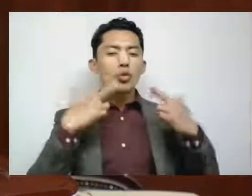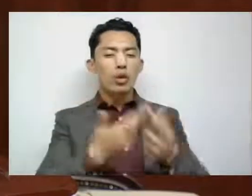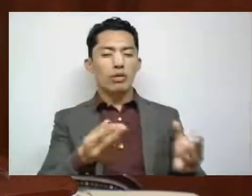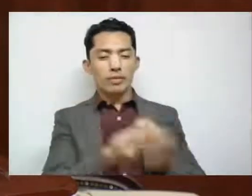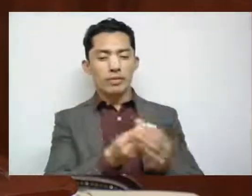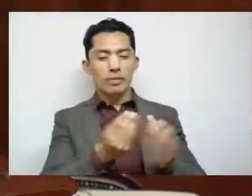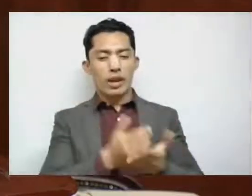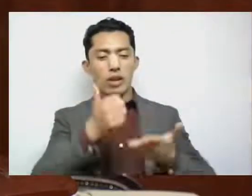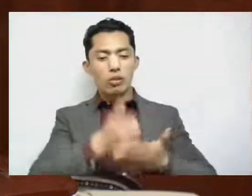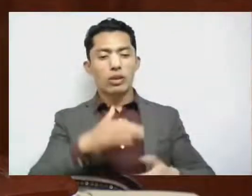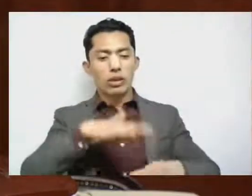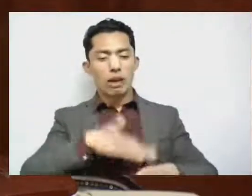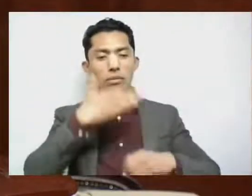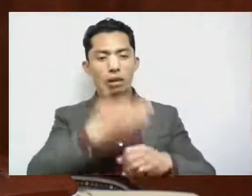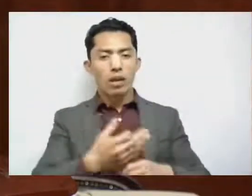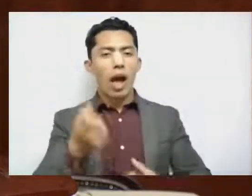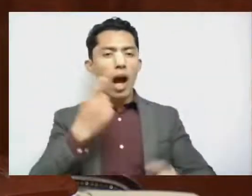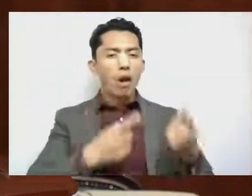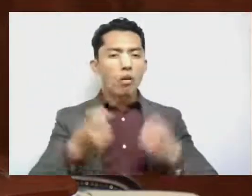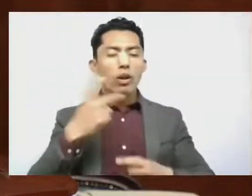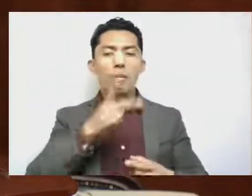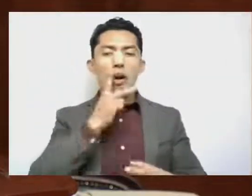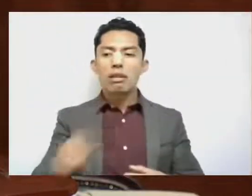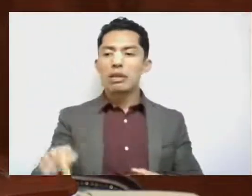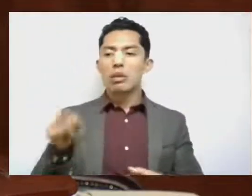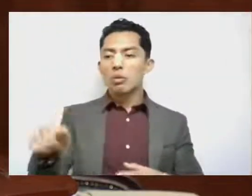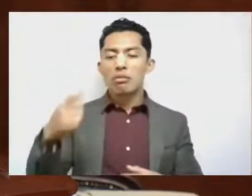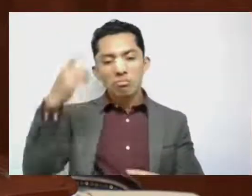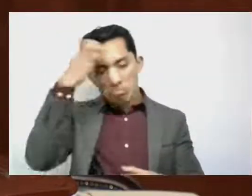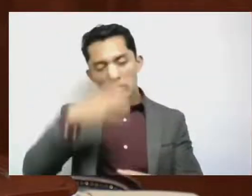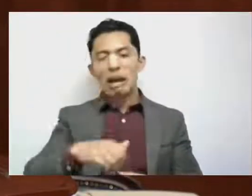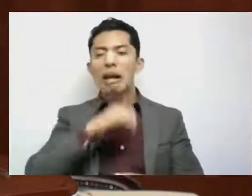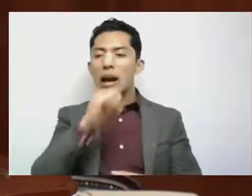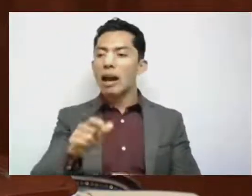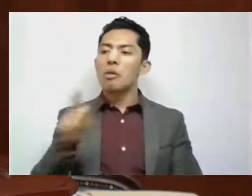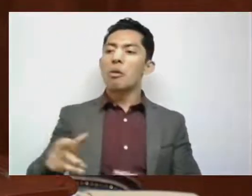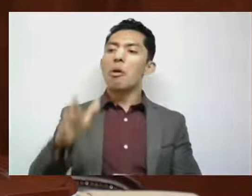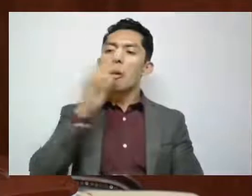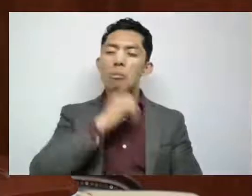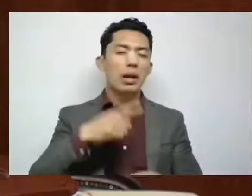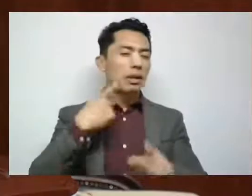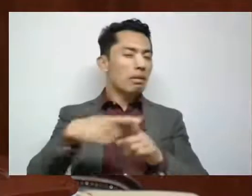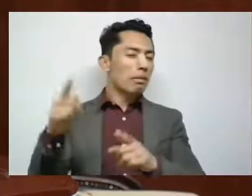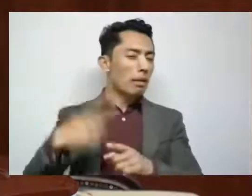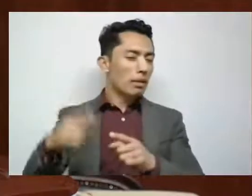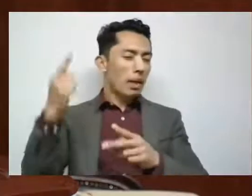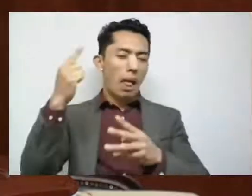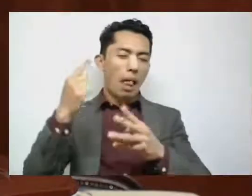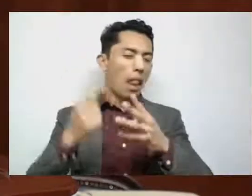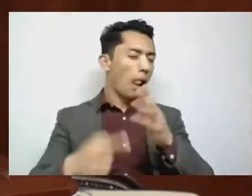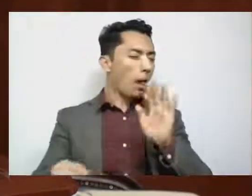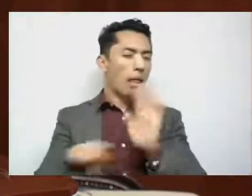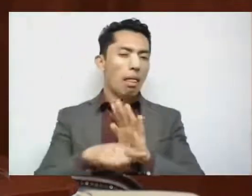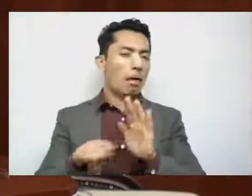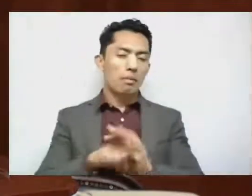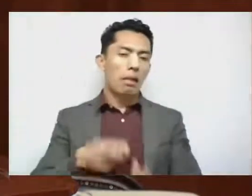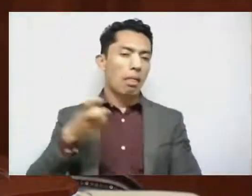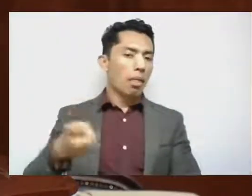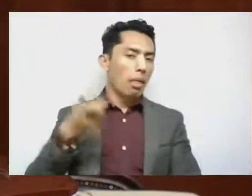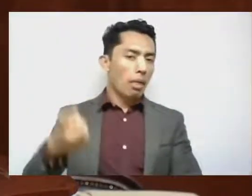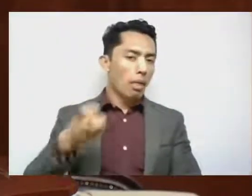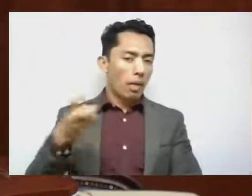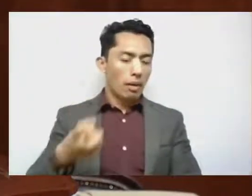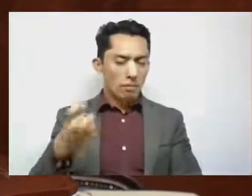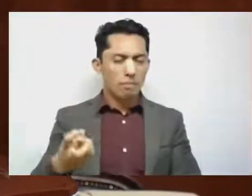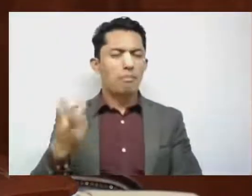algunos adjetivos que es una inexperta, incapaz, etcétera, etcétera. Pero miren,